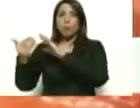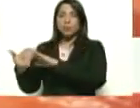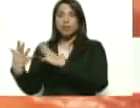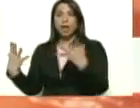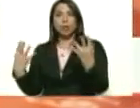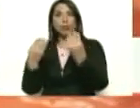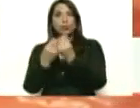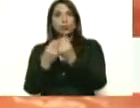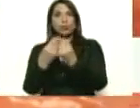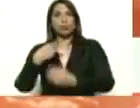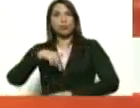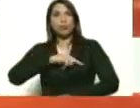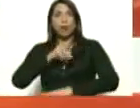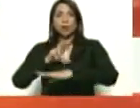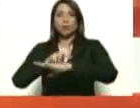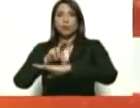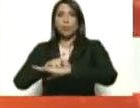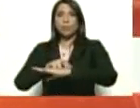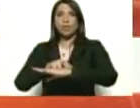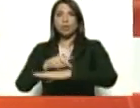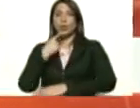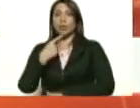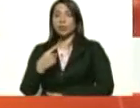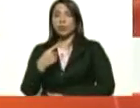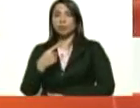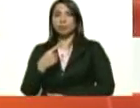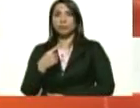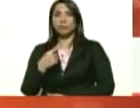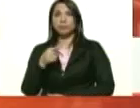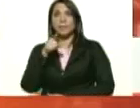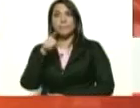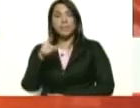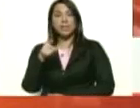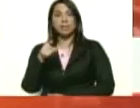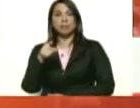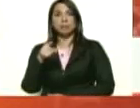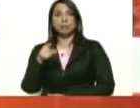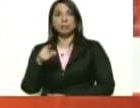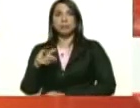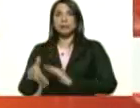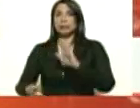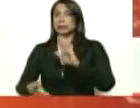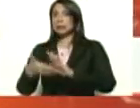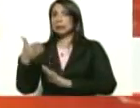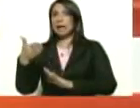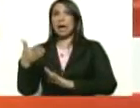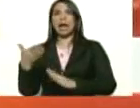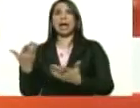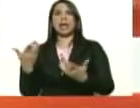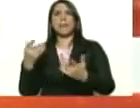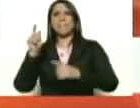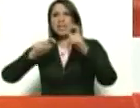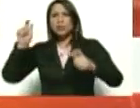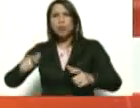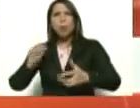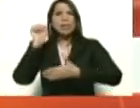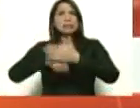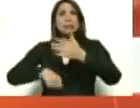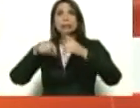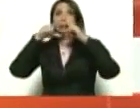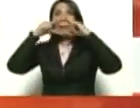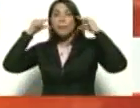médicos, buscó a nuestro personal y le dijo, mira, de ahí sale gente sin tapabocas, entra y sale gente, de ahí hay